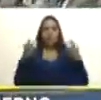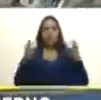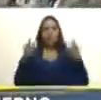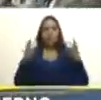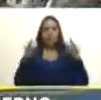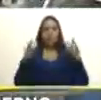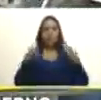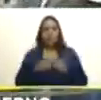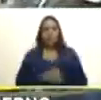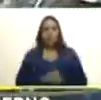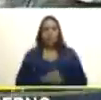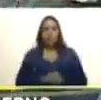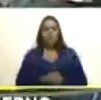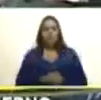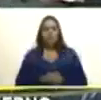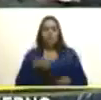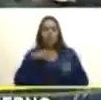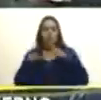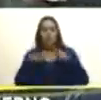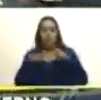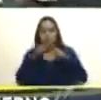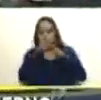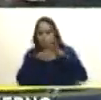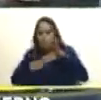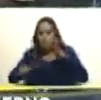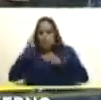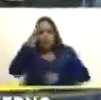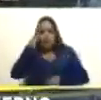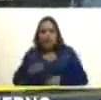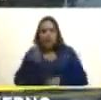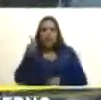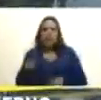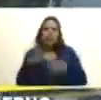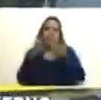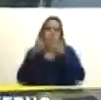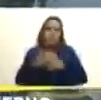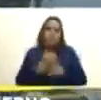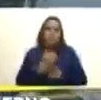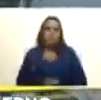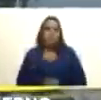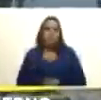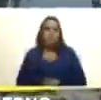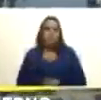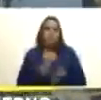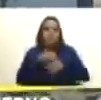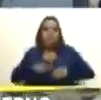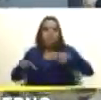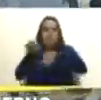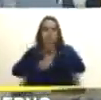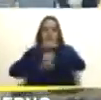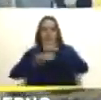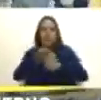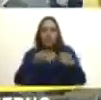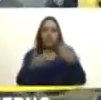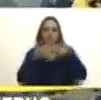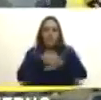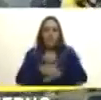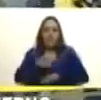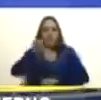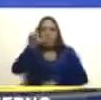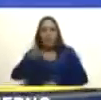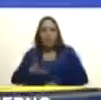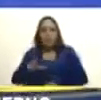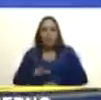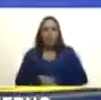dependiente militar y administrativamente de la región de defensa integral Guayana